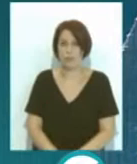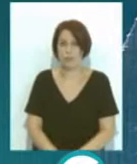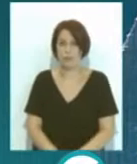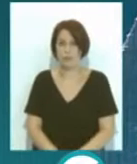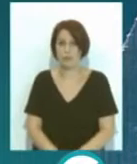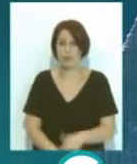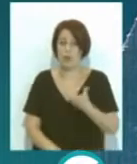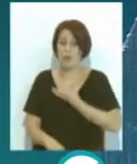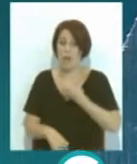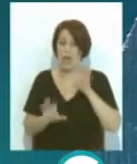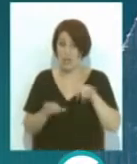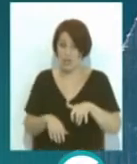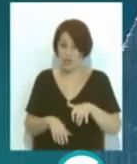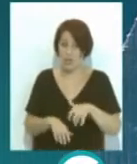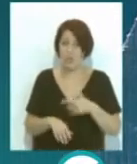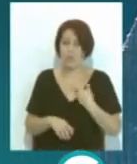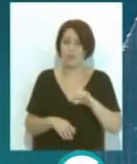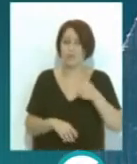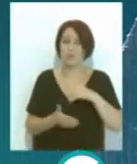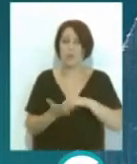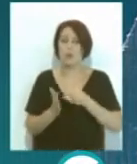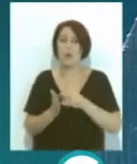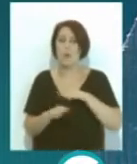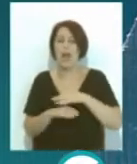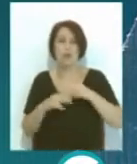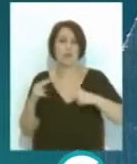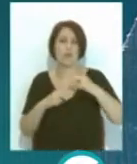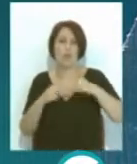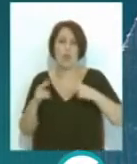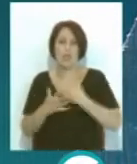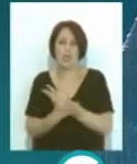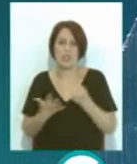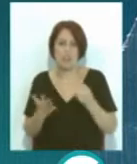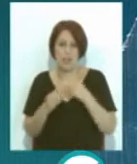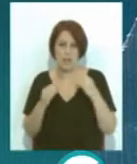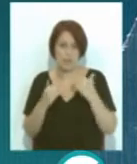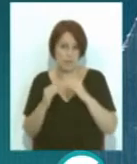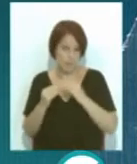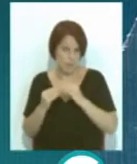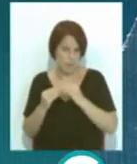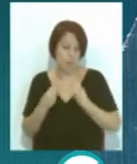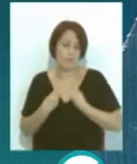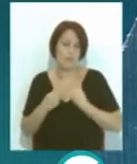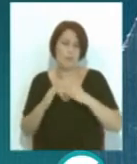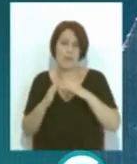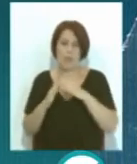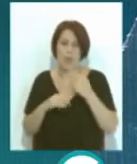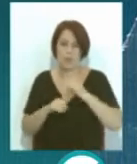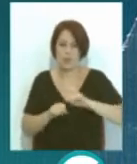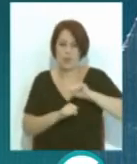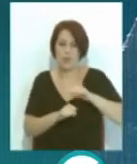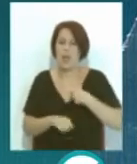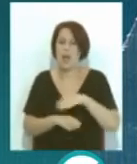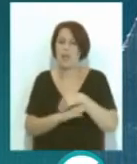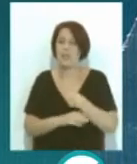y el ayuntamiento de Cádiz ha aprobado el proyecto para la construcción de 16 viviendas protegidas en la calle Santiago número